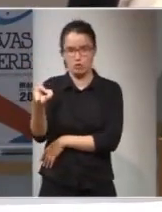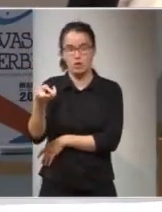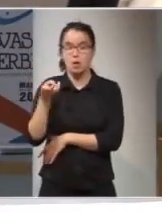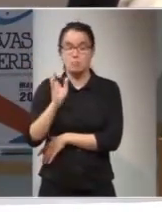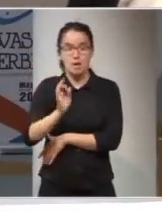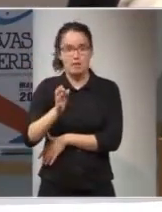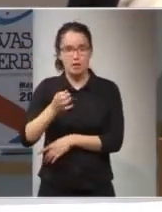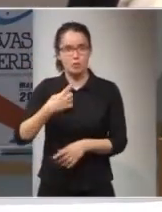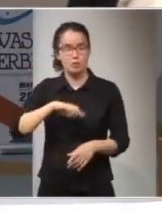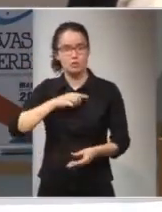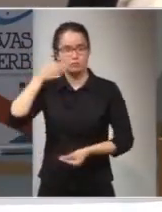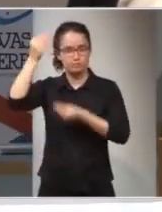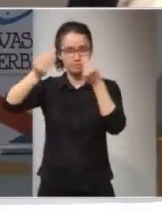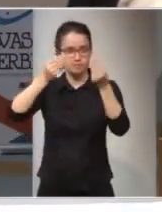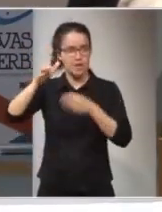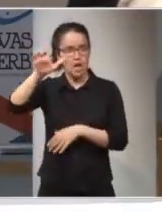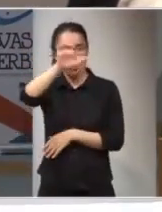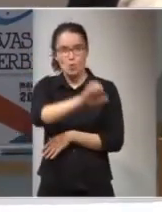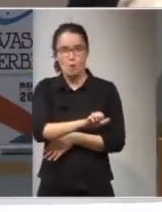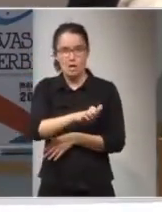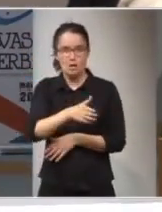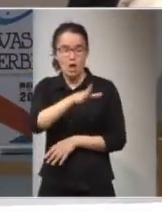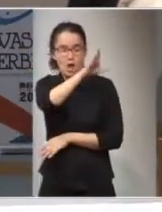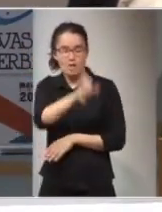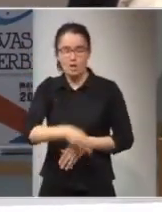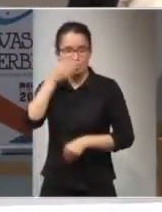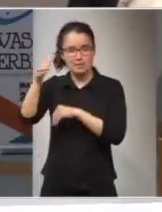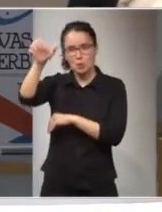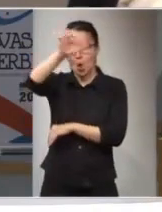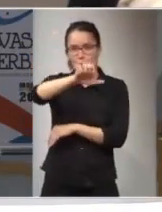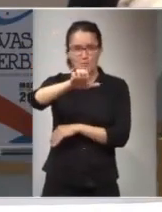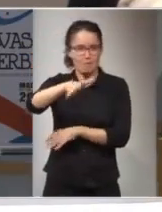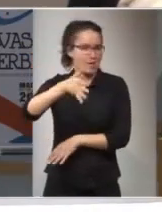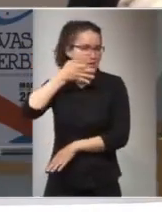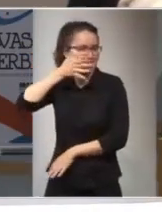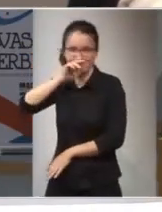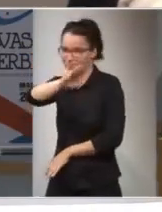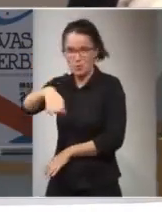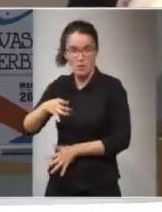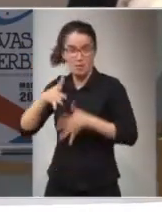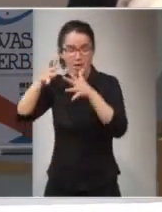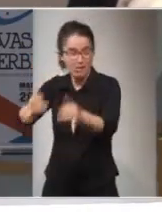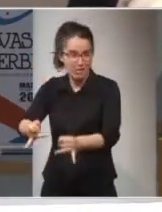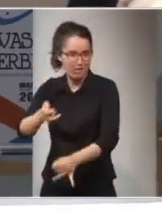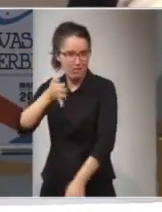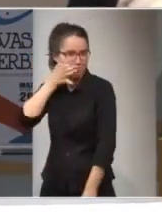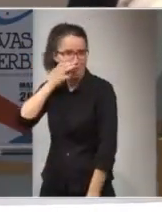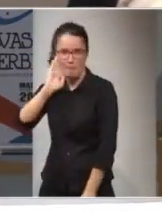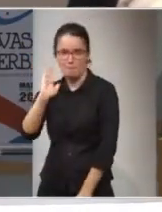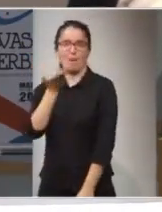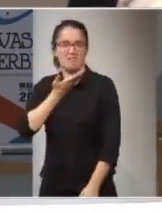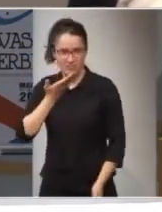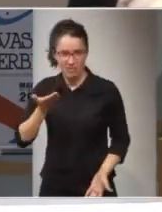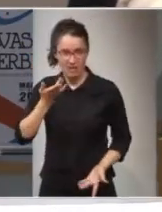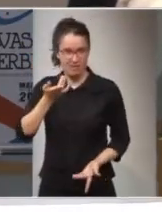la idea que tenemos de Europa, desde África, no es la realidad que nos encontramos una vez que llega aquí en